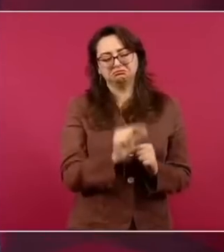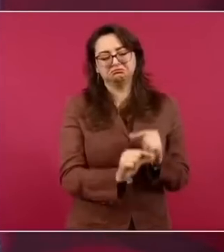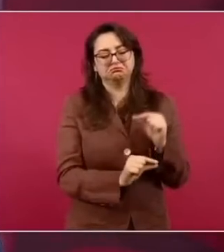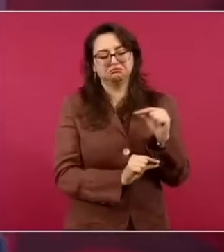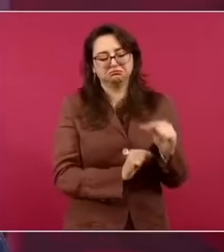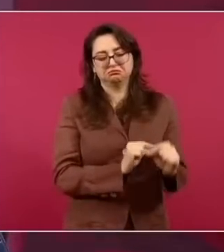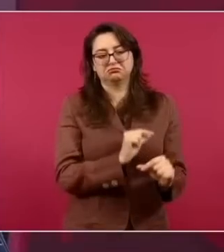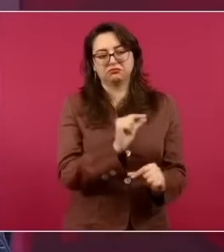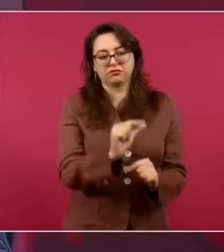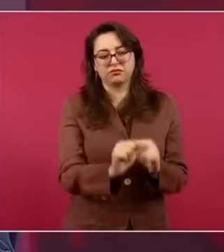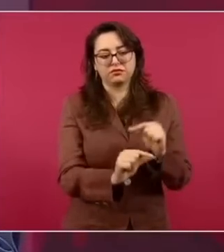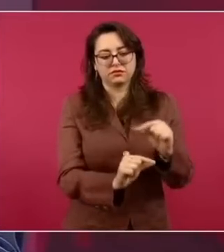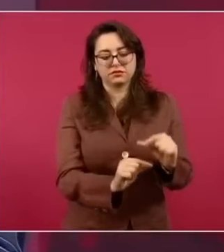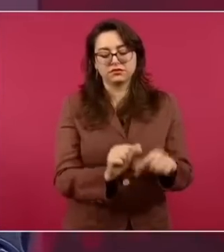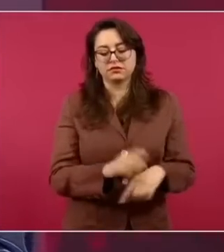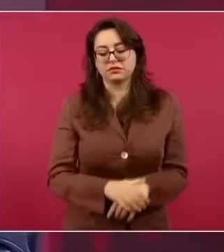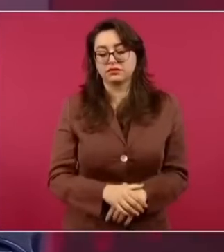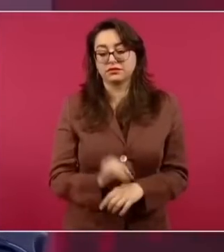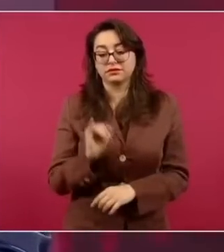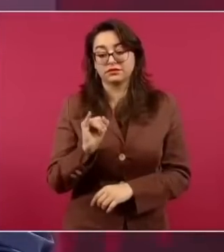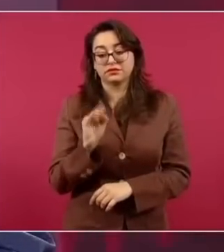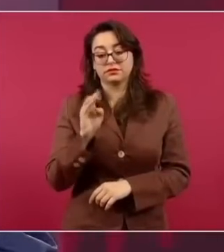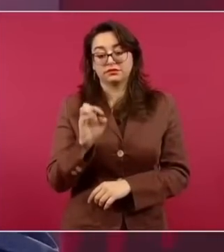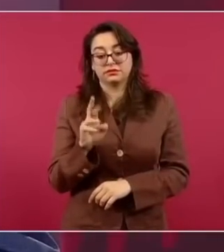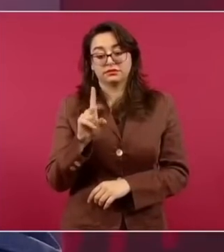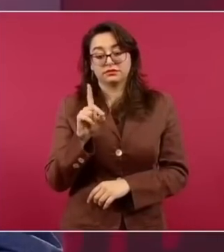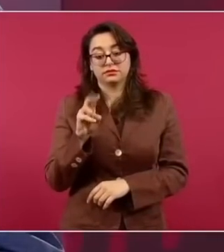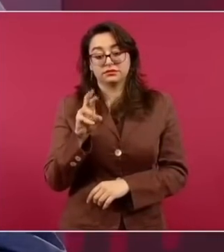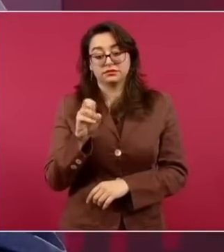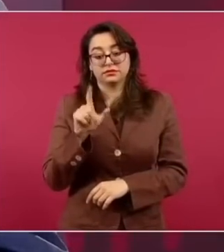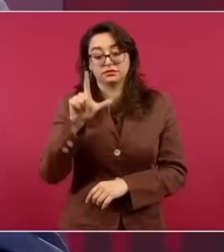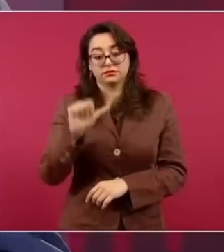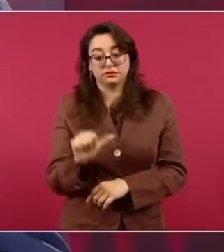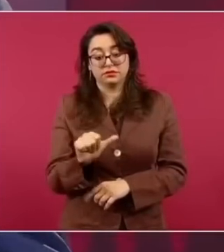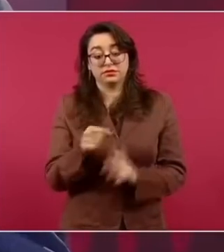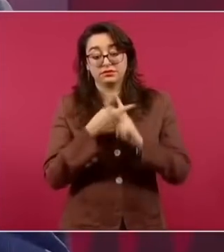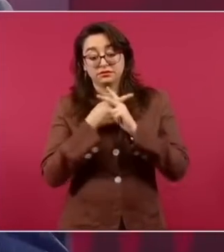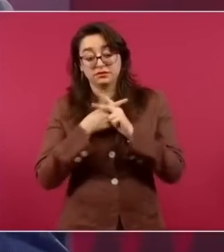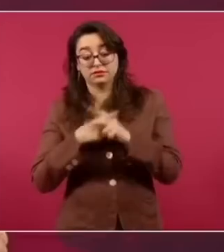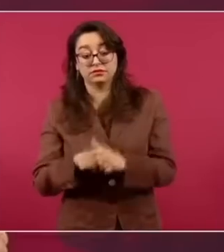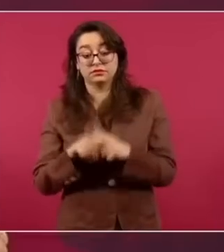Yo creo que Iberdrola aparece con Cedillo.